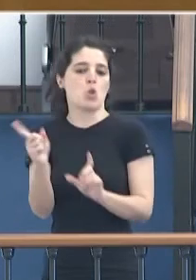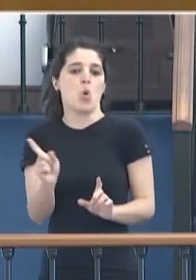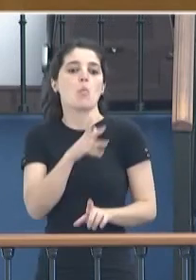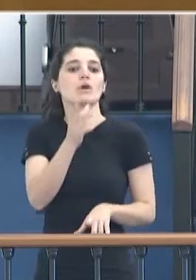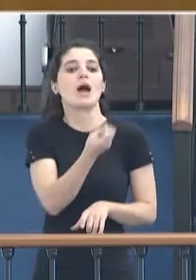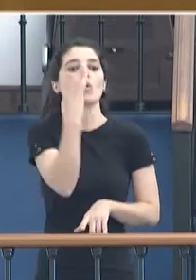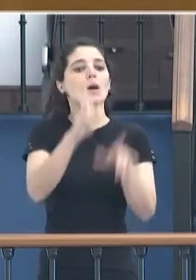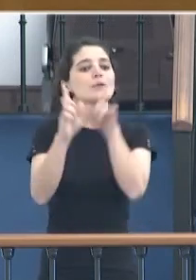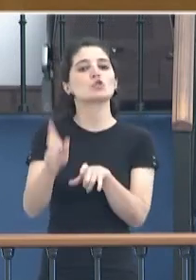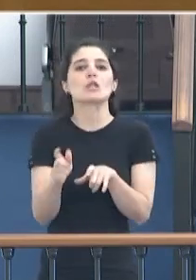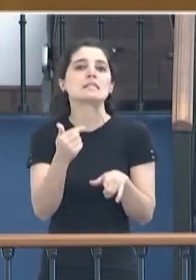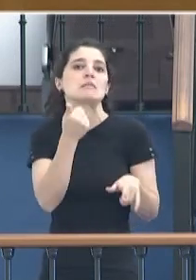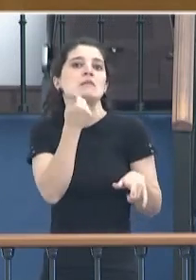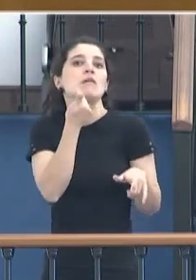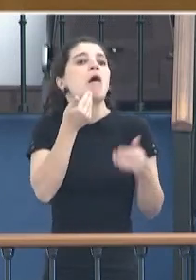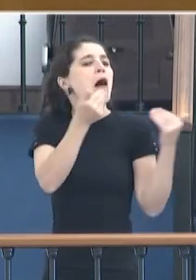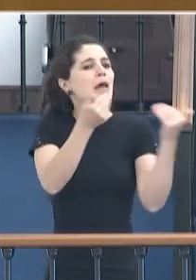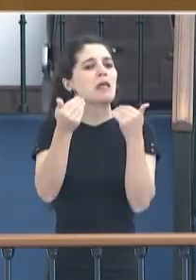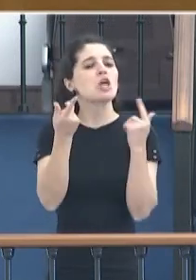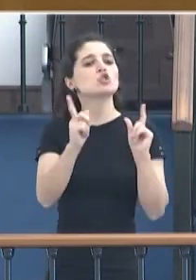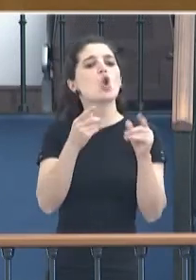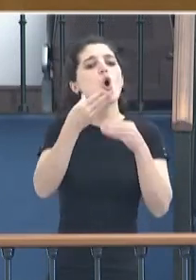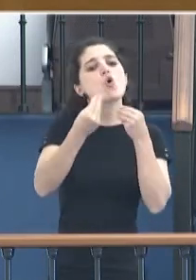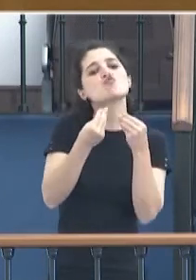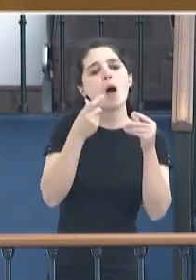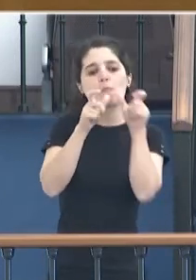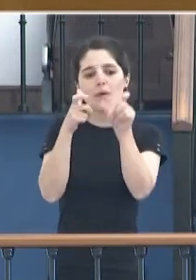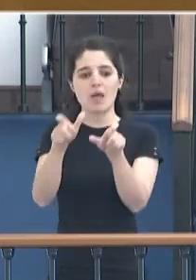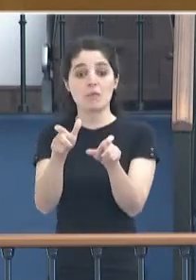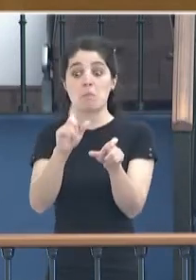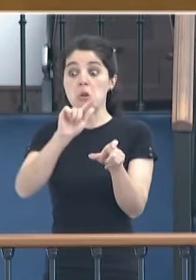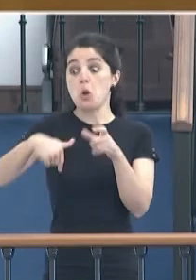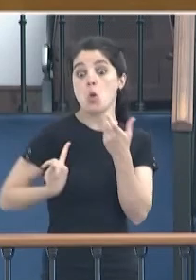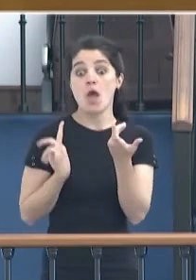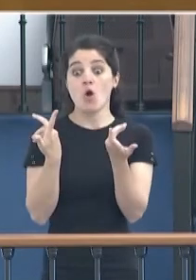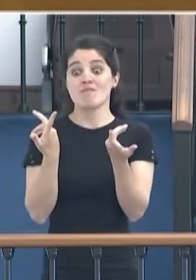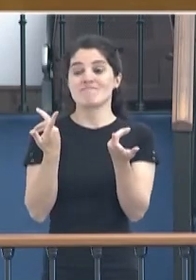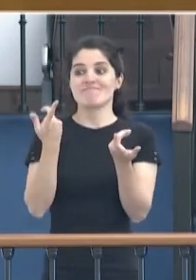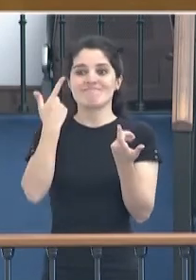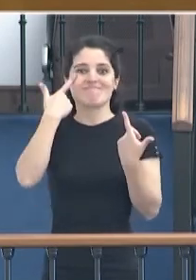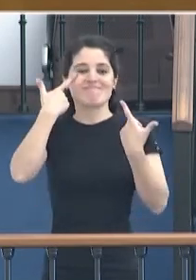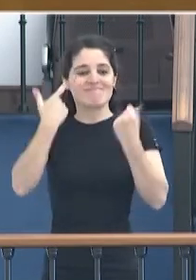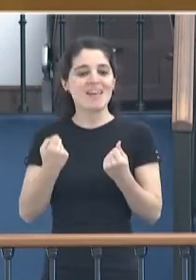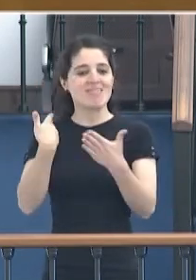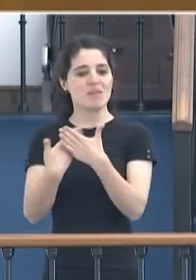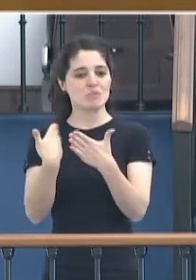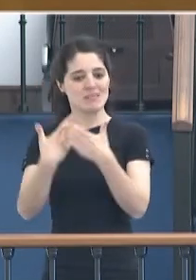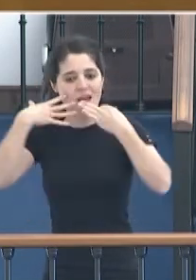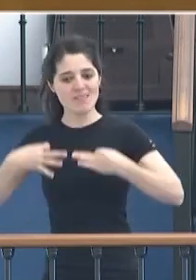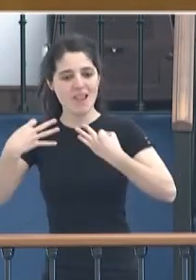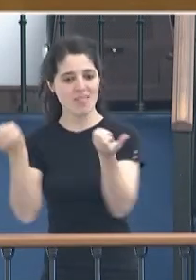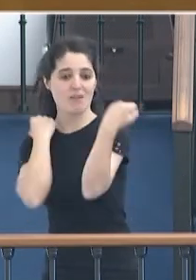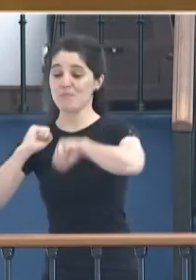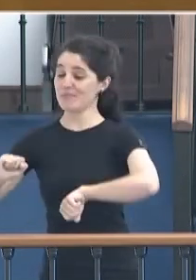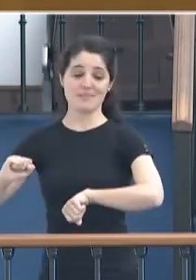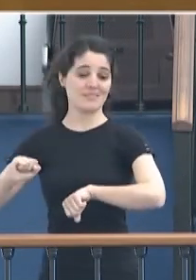con las palabras, pero bastante poco cuando gobierna con los mismos. Claro